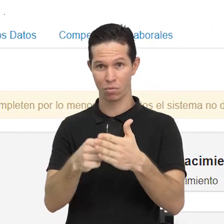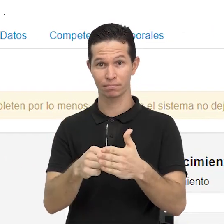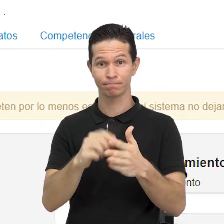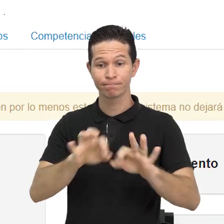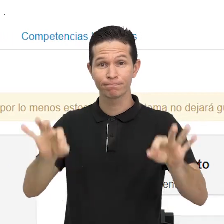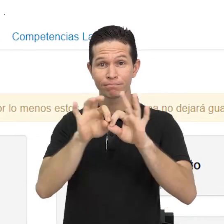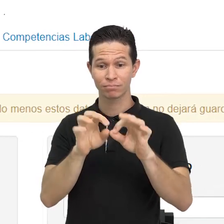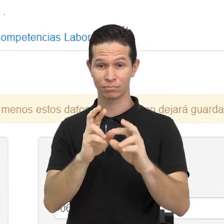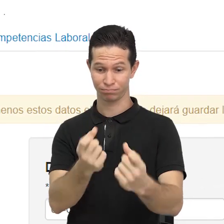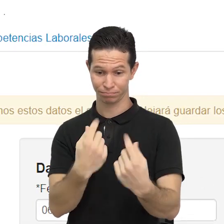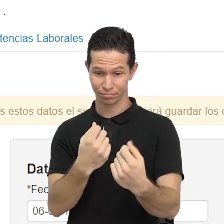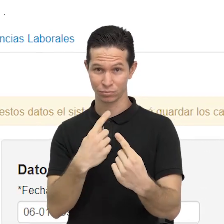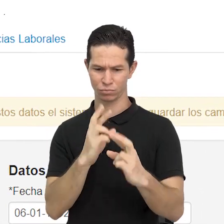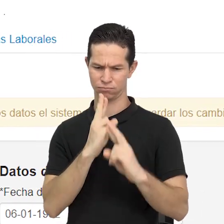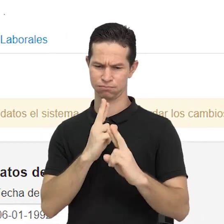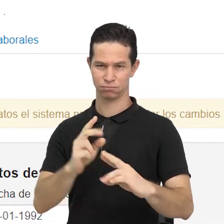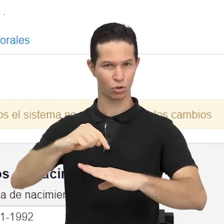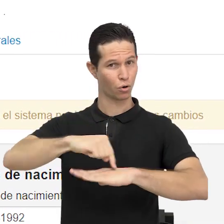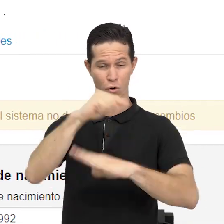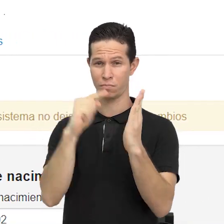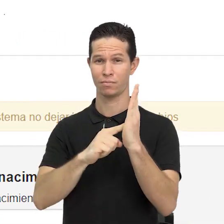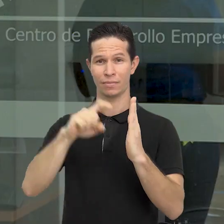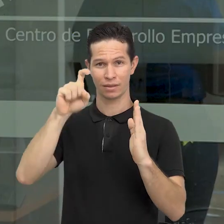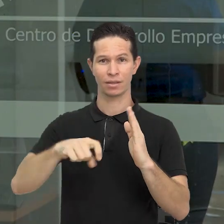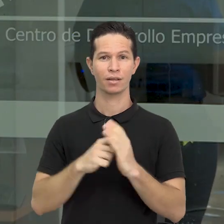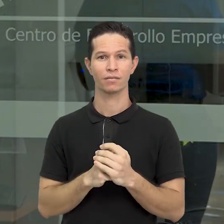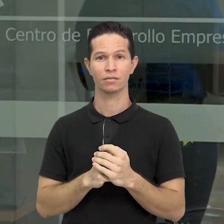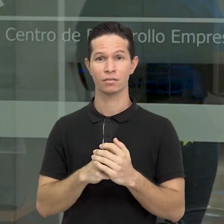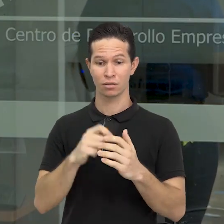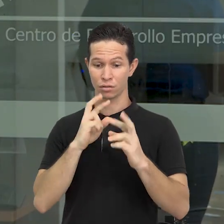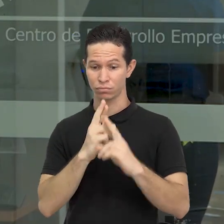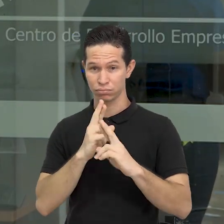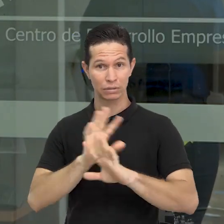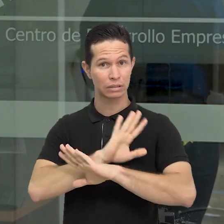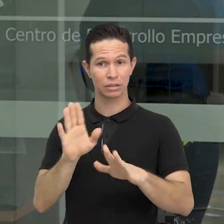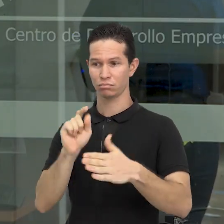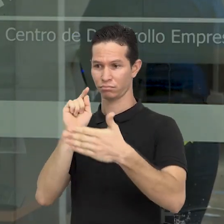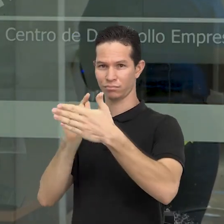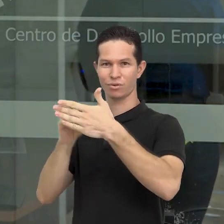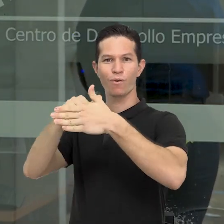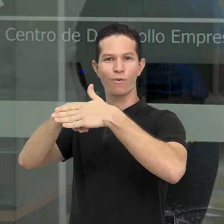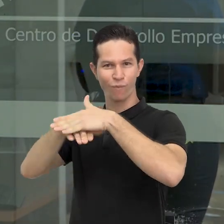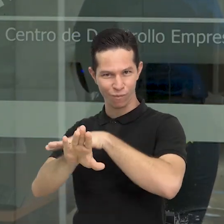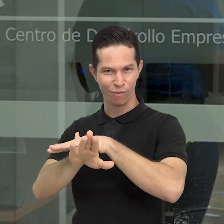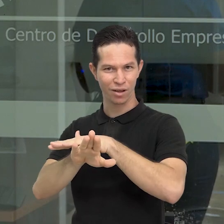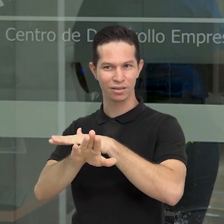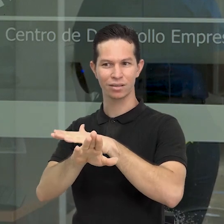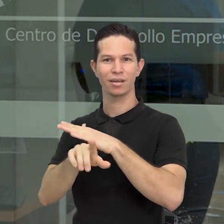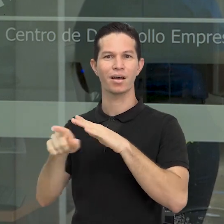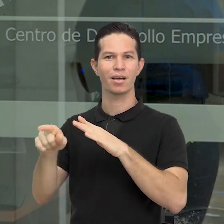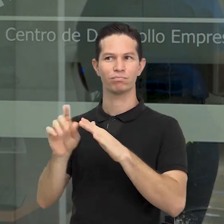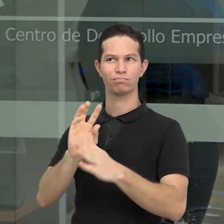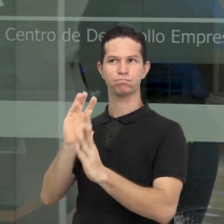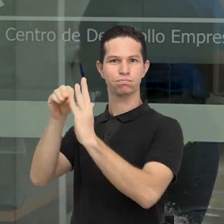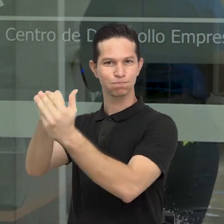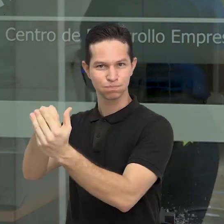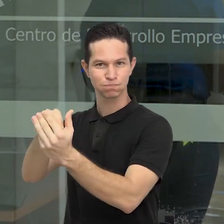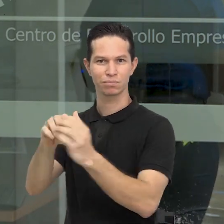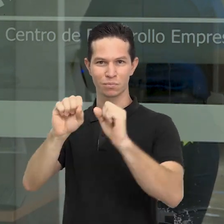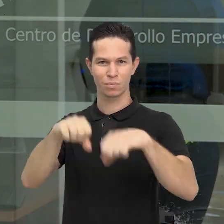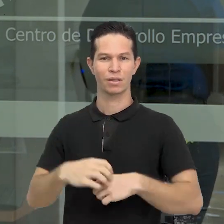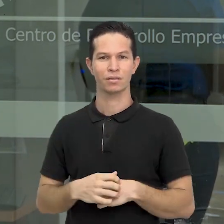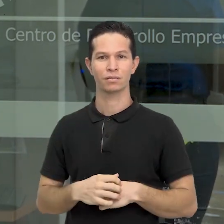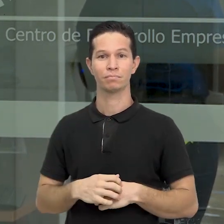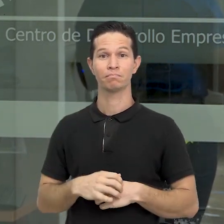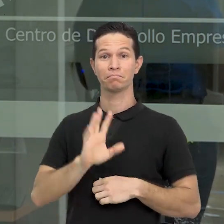los campos en Asterisco son obligatorios. Una vez lo realices, debes darle guardar para que la información sea cargada